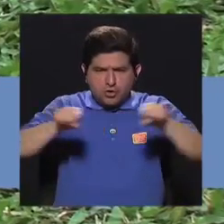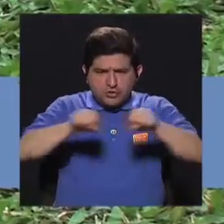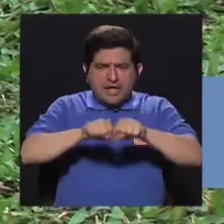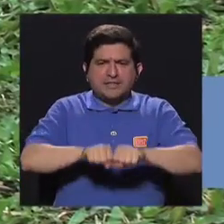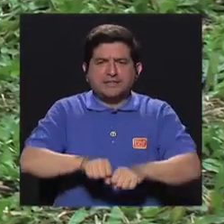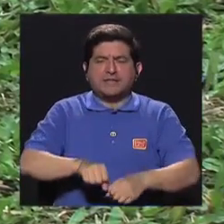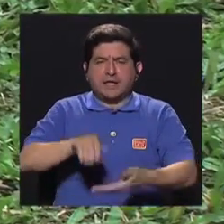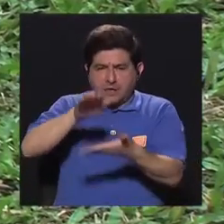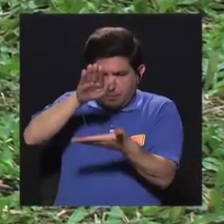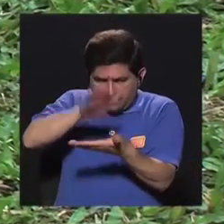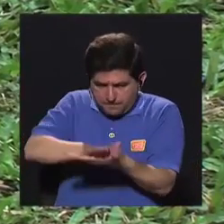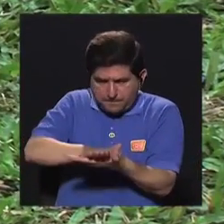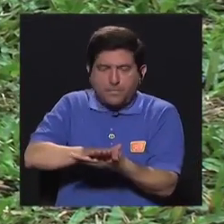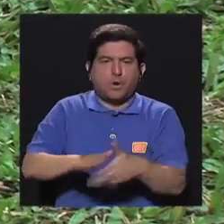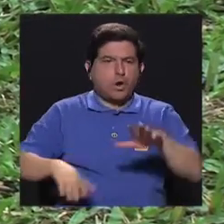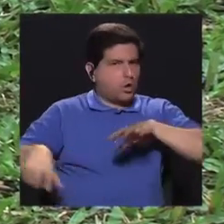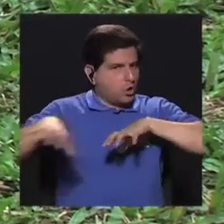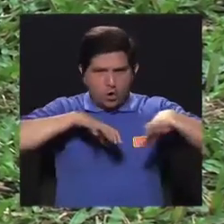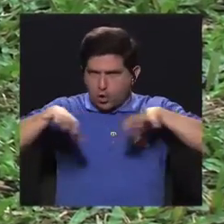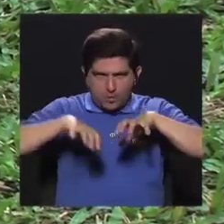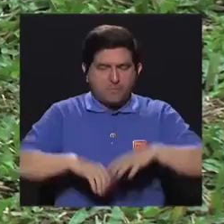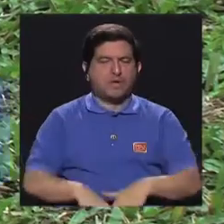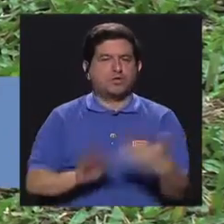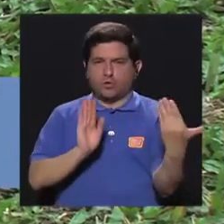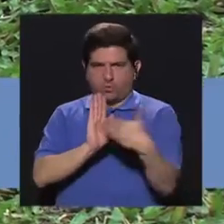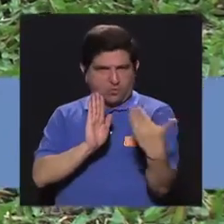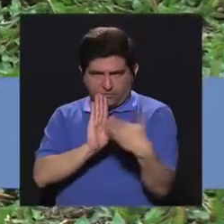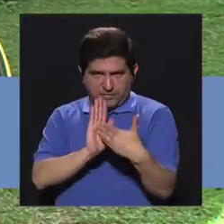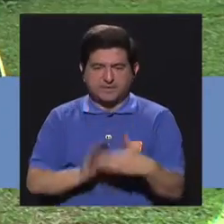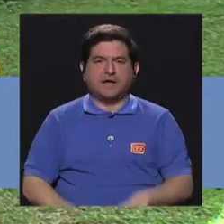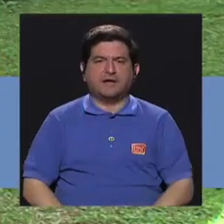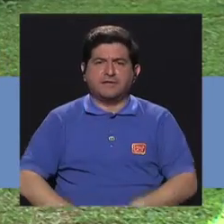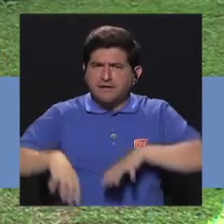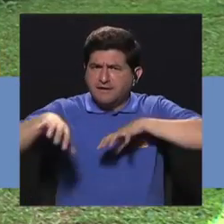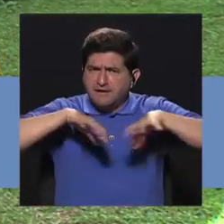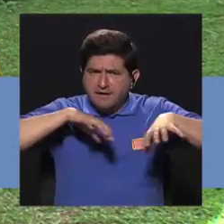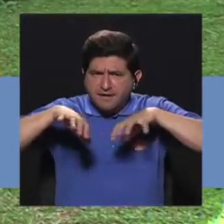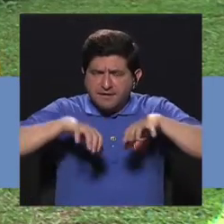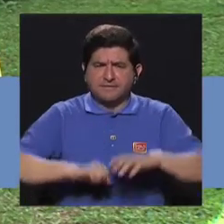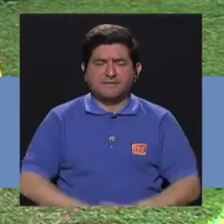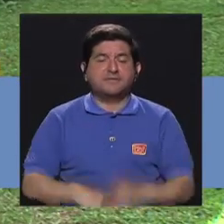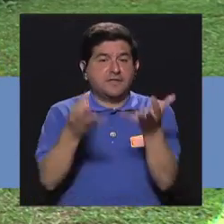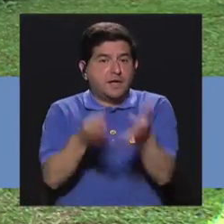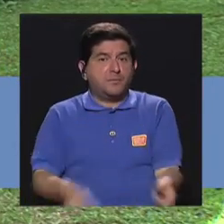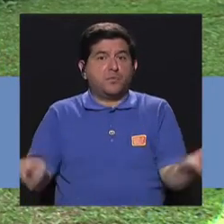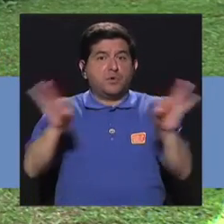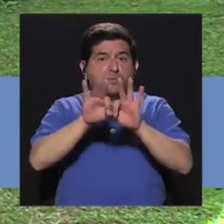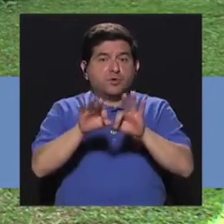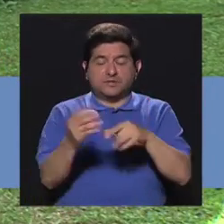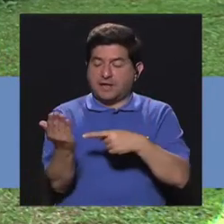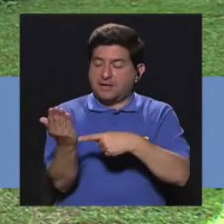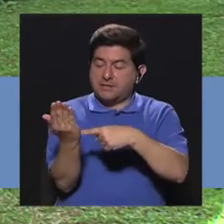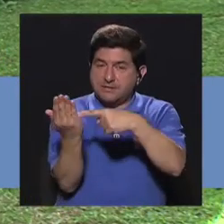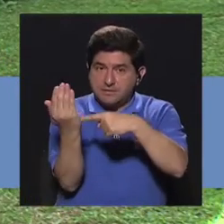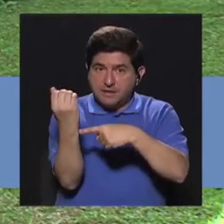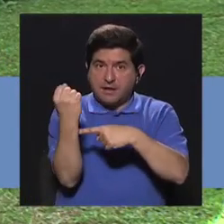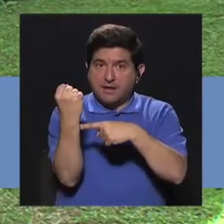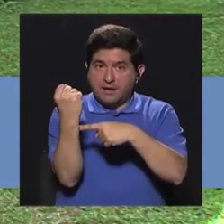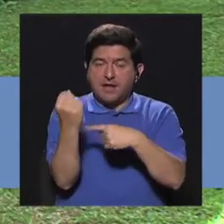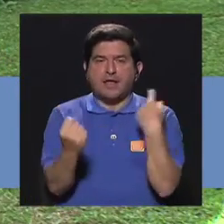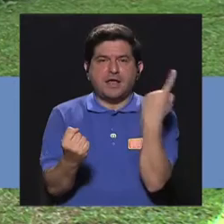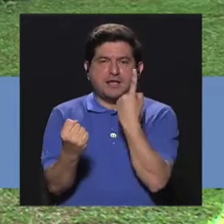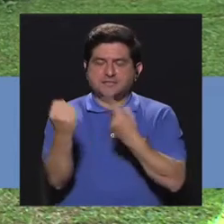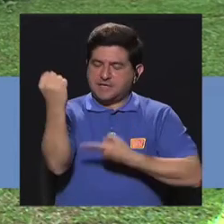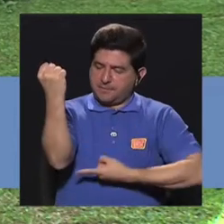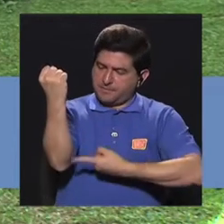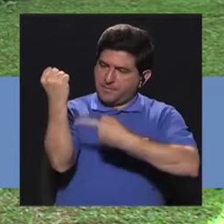la banda esté bien majada para que no se le mueva o no la vaya a golpear. El ejercicio, lo importante aquí es la muñeca. Ahora la muñeca